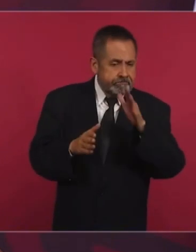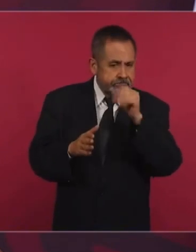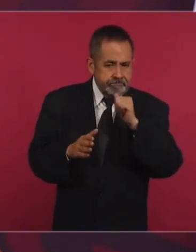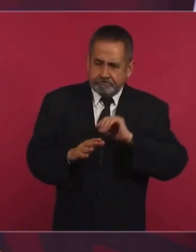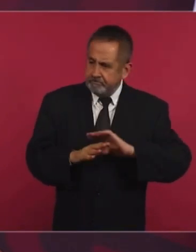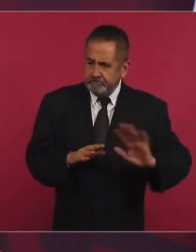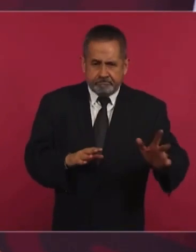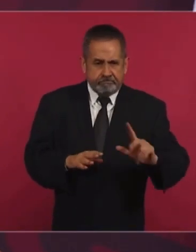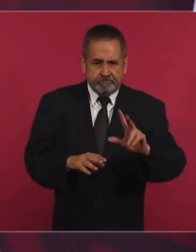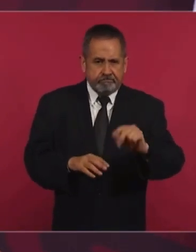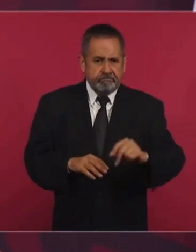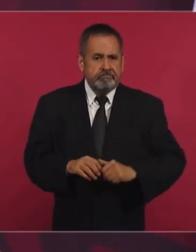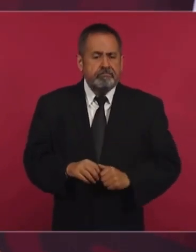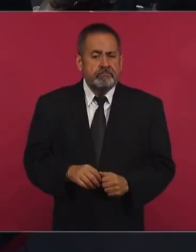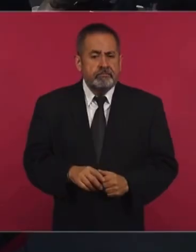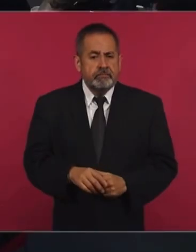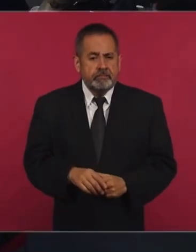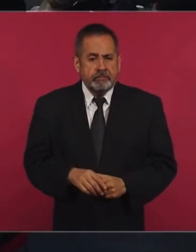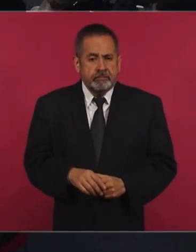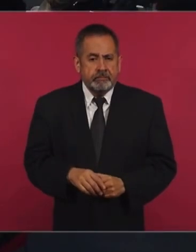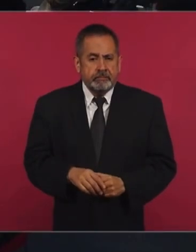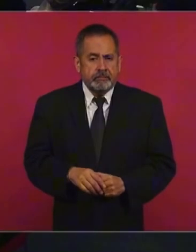cuando